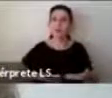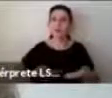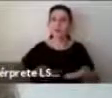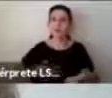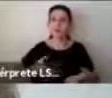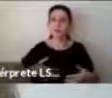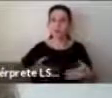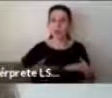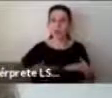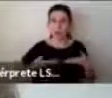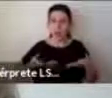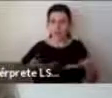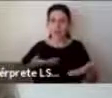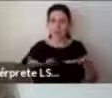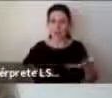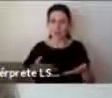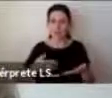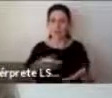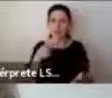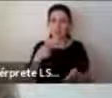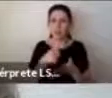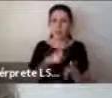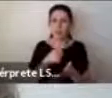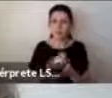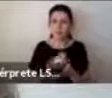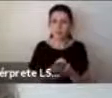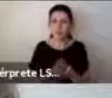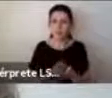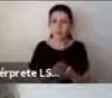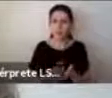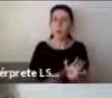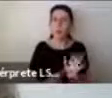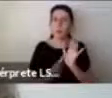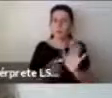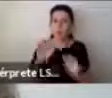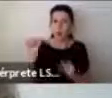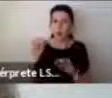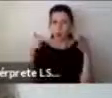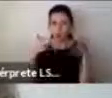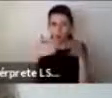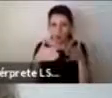acerca de la necesidad de poder compartir espacios con personas dentro del espectro.